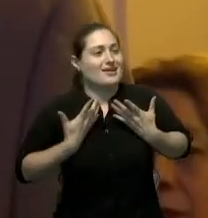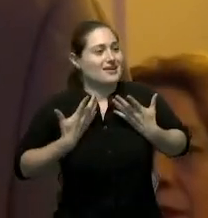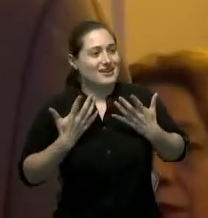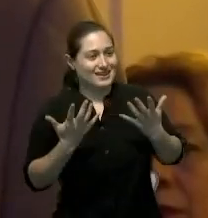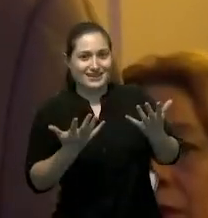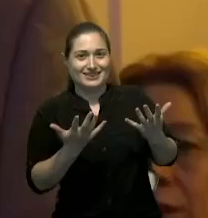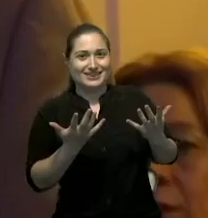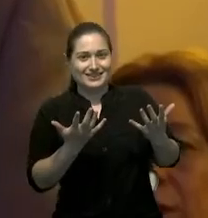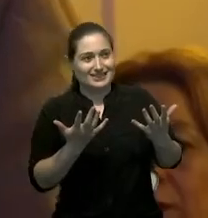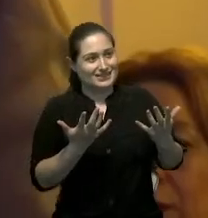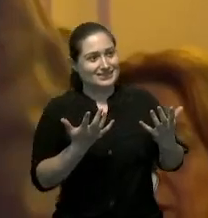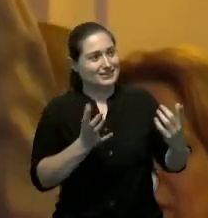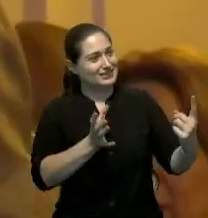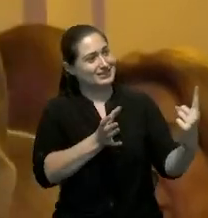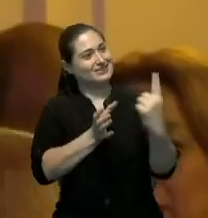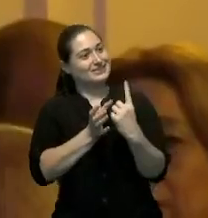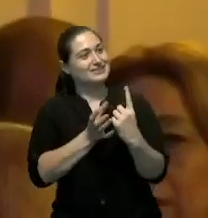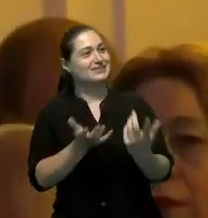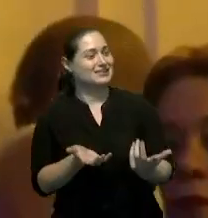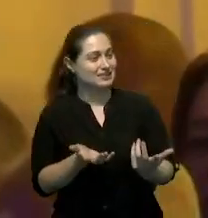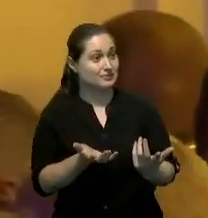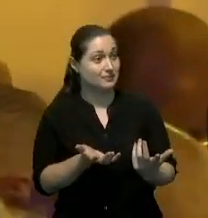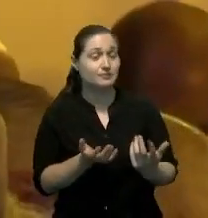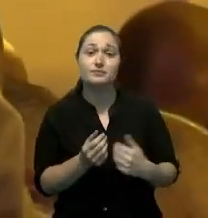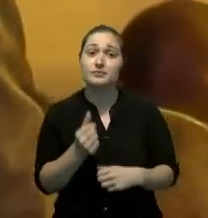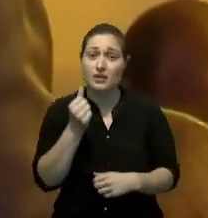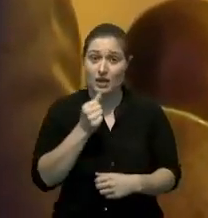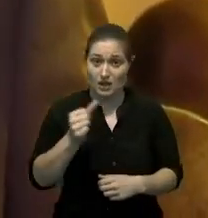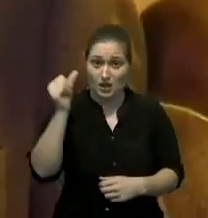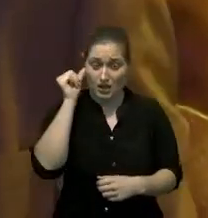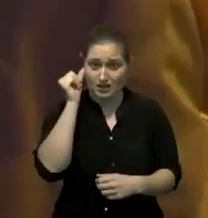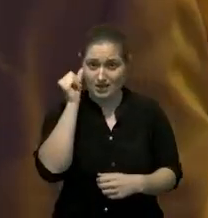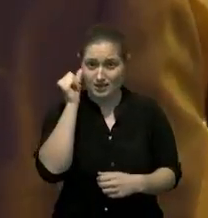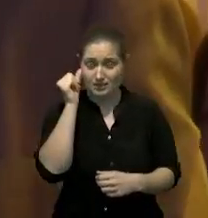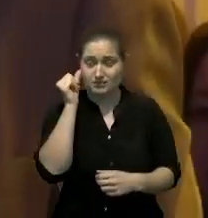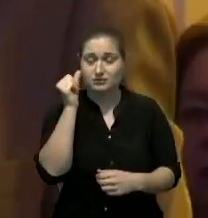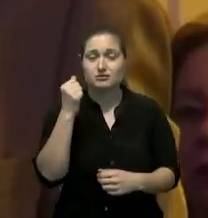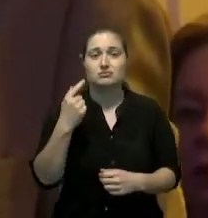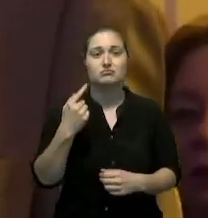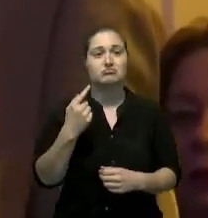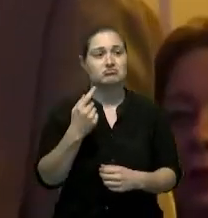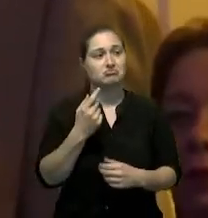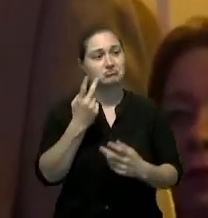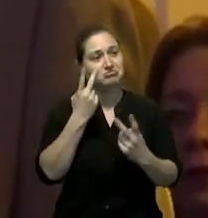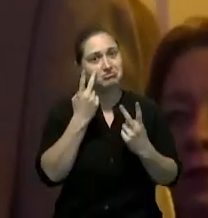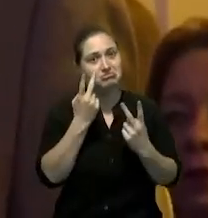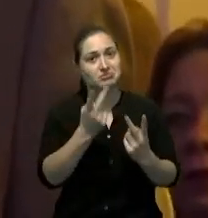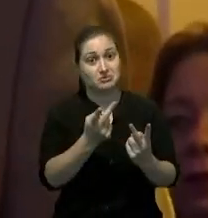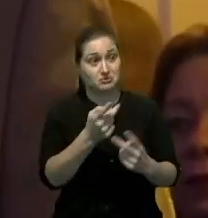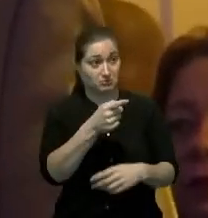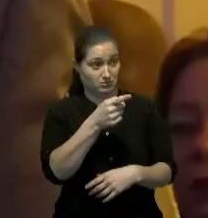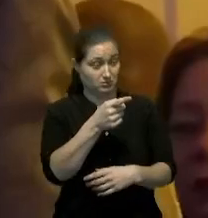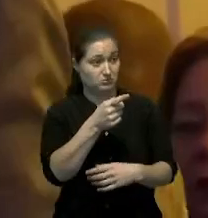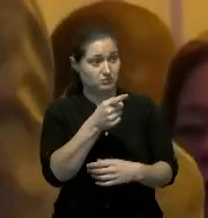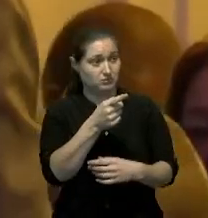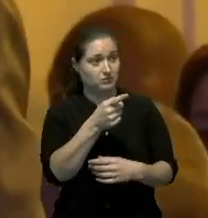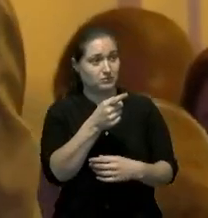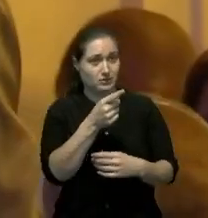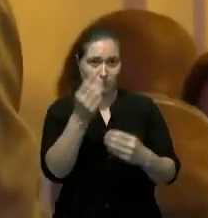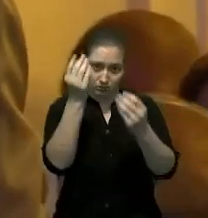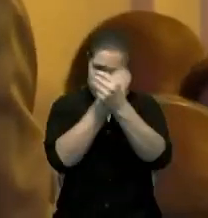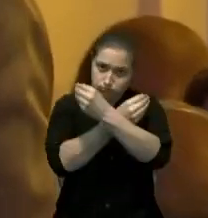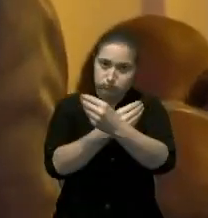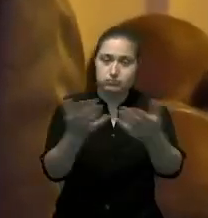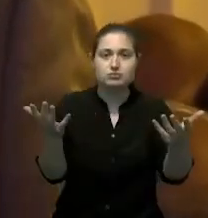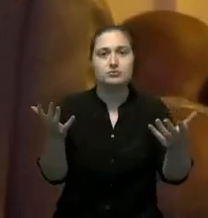vimos ayer con cierto entusiasmo como se anunció el lanzamiento